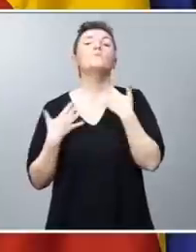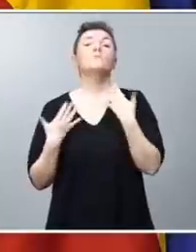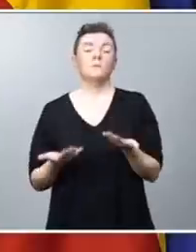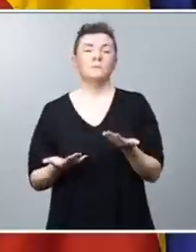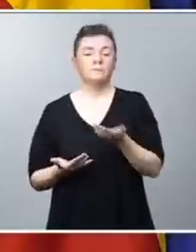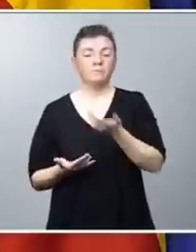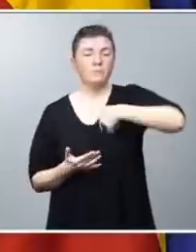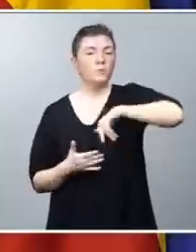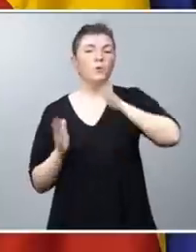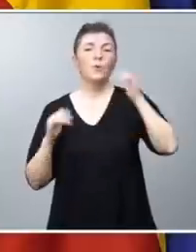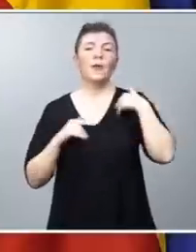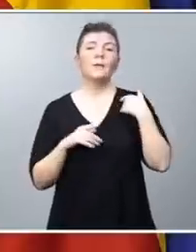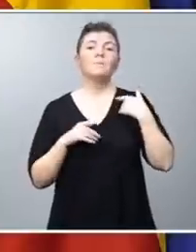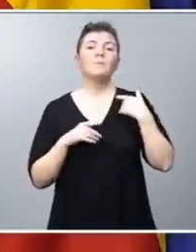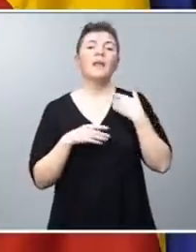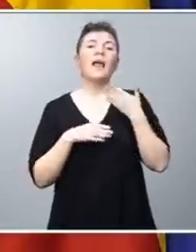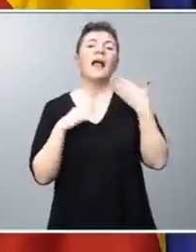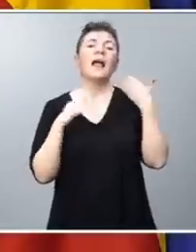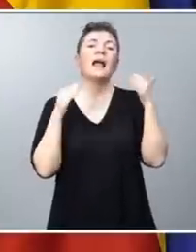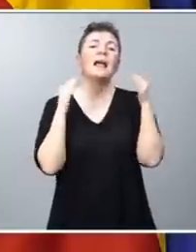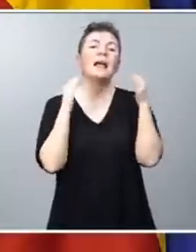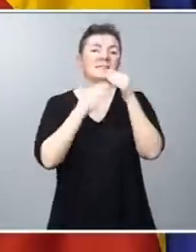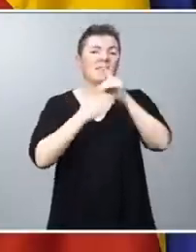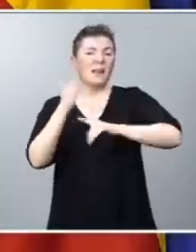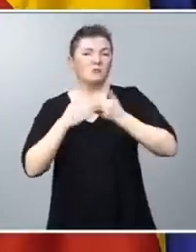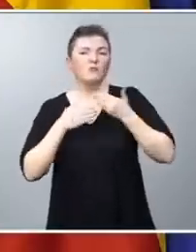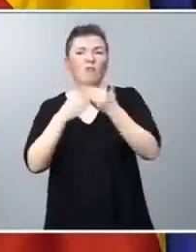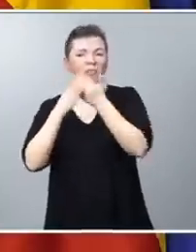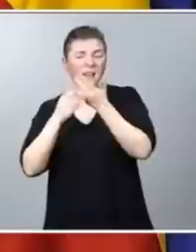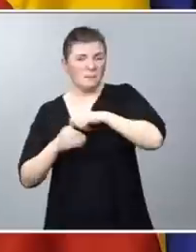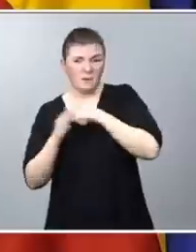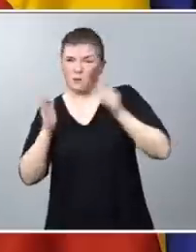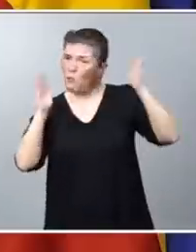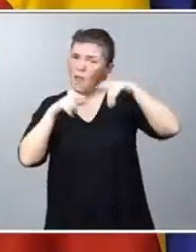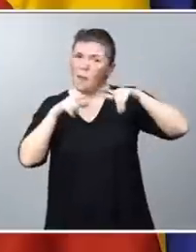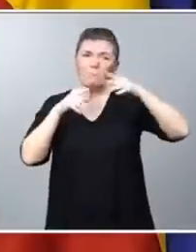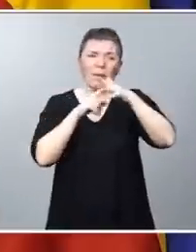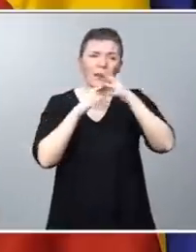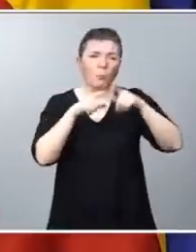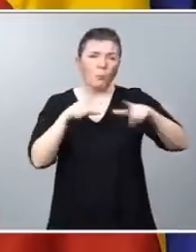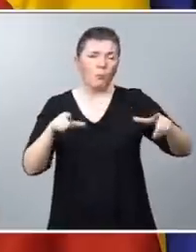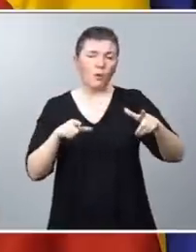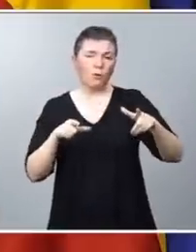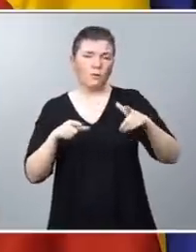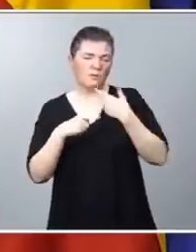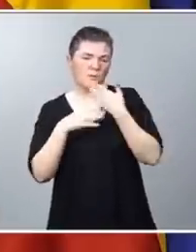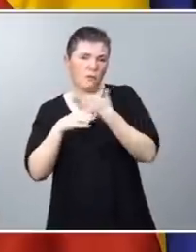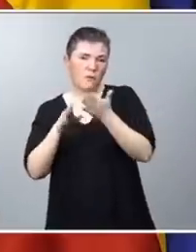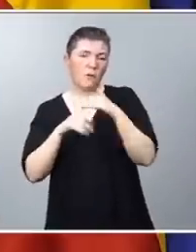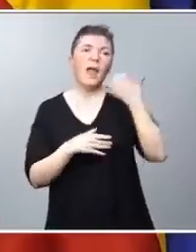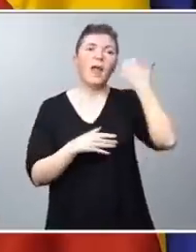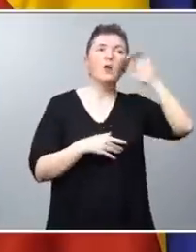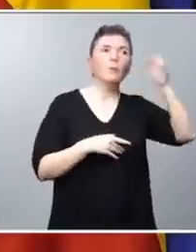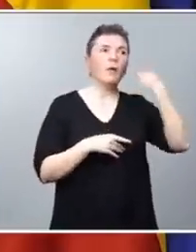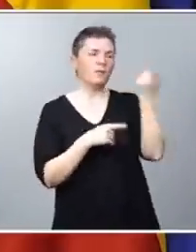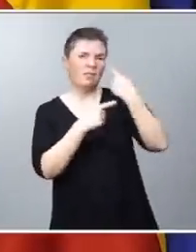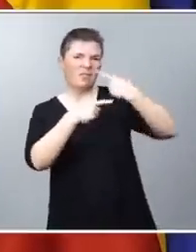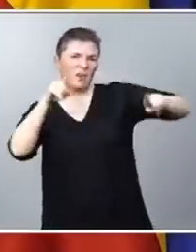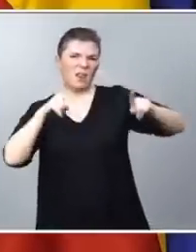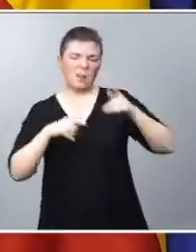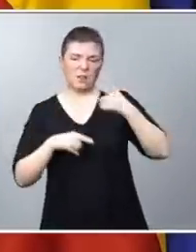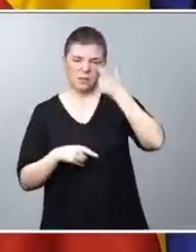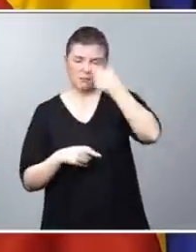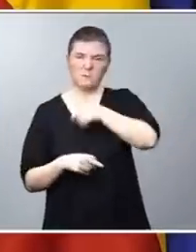parque público de vivienda en alquiler. Eso nos aleja de Europa. Somos una anomalía en Europa. Países como